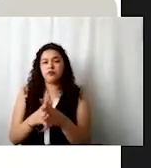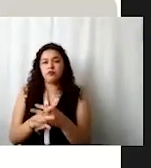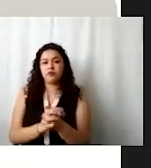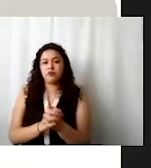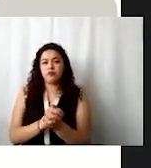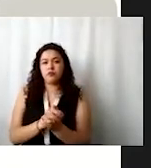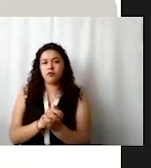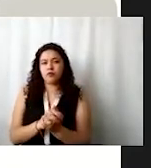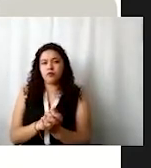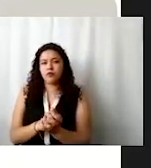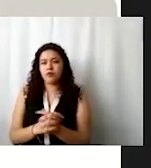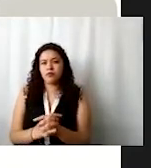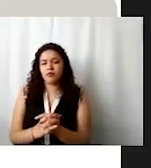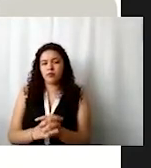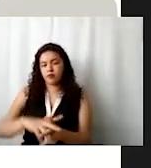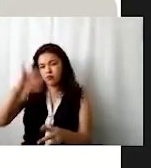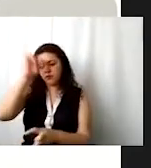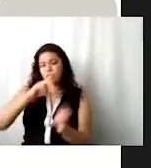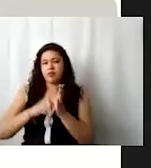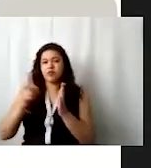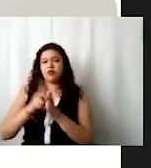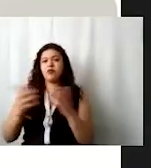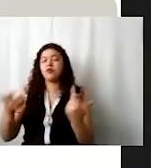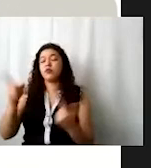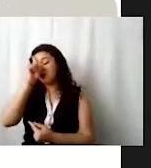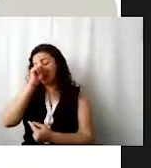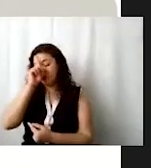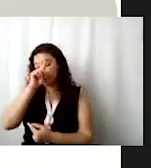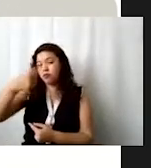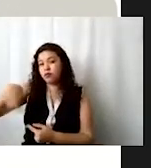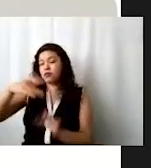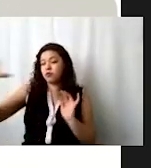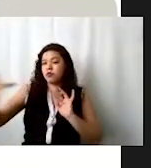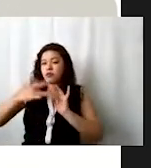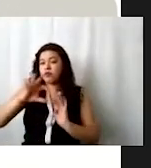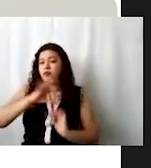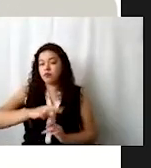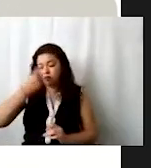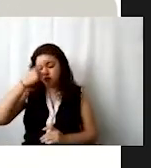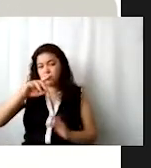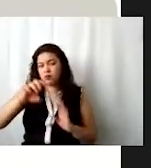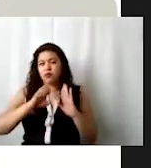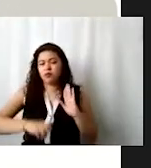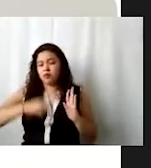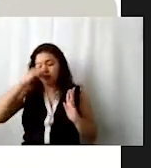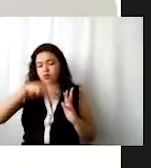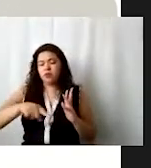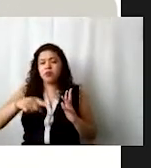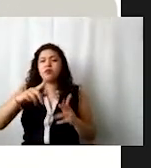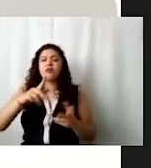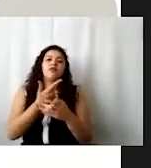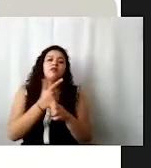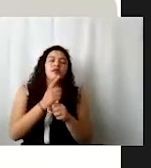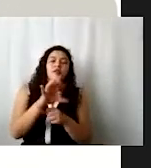el jefe de departamento del área y el asesor al que ustedes se pueden dirigir por ejemplo para pedir lo que comentó el licenciado